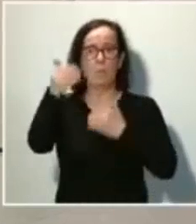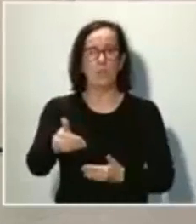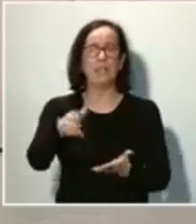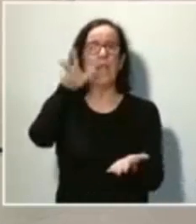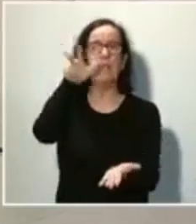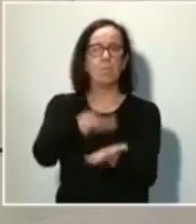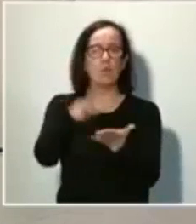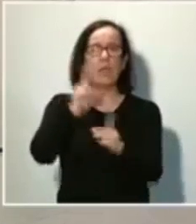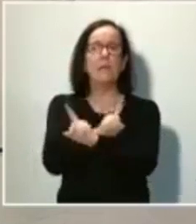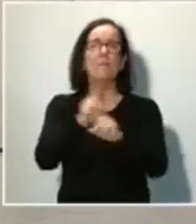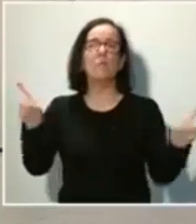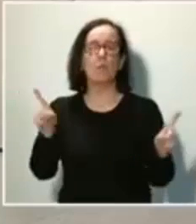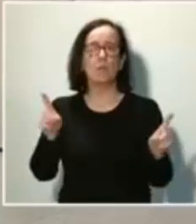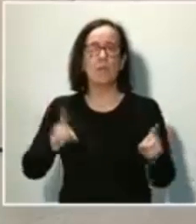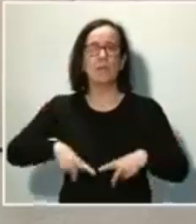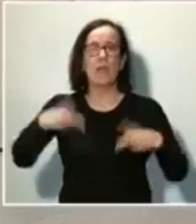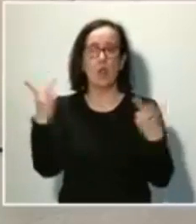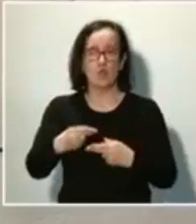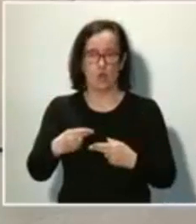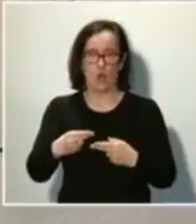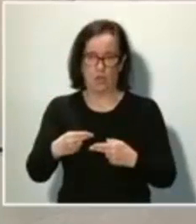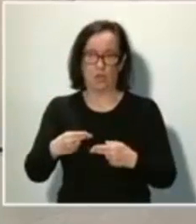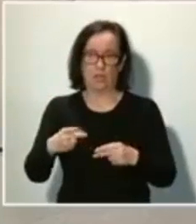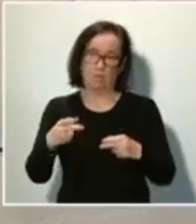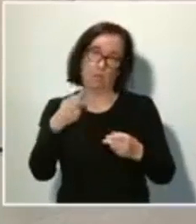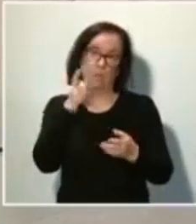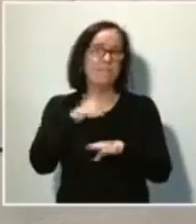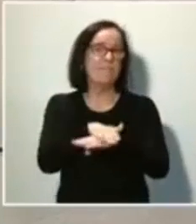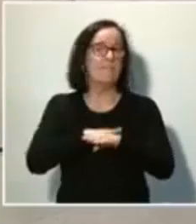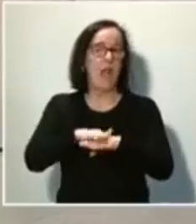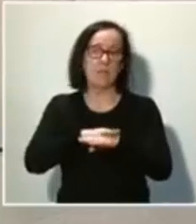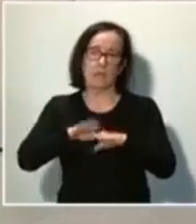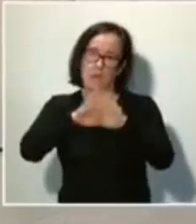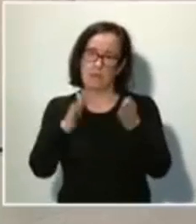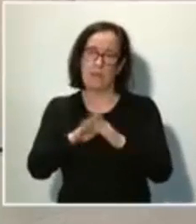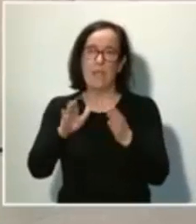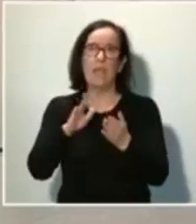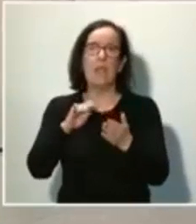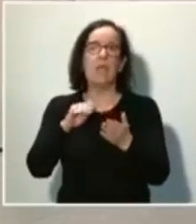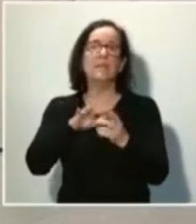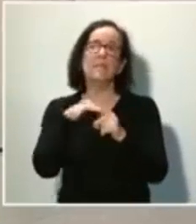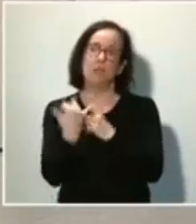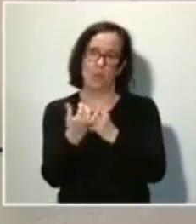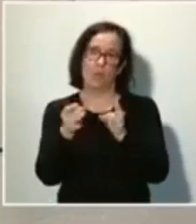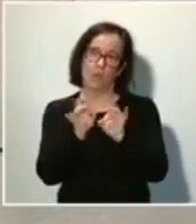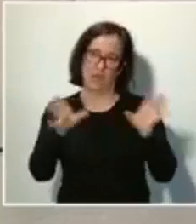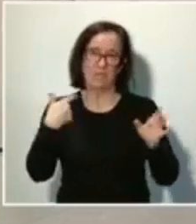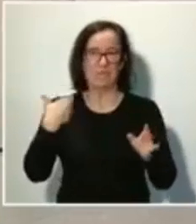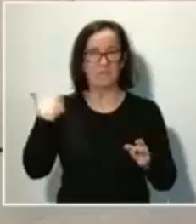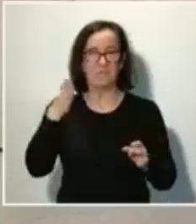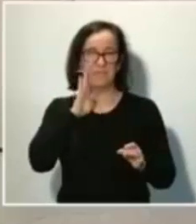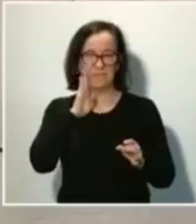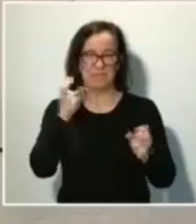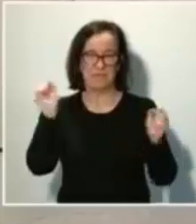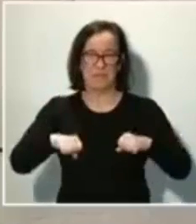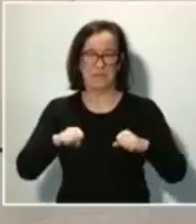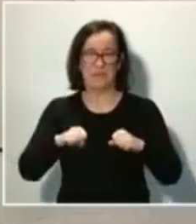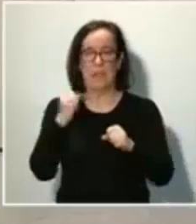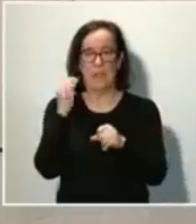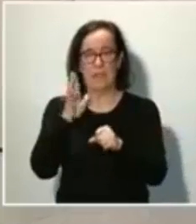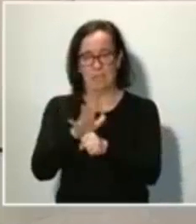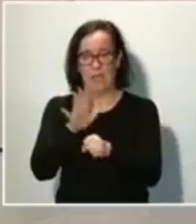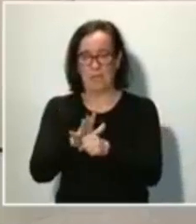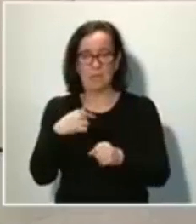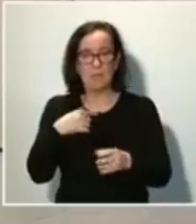prohibición de los cortes de suministros básicos para hogares en situación de vulnerabilidad, como decidimos el martes. Se trata de dar